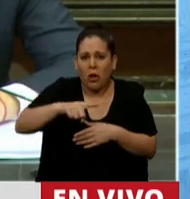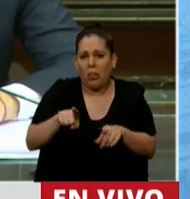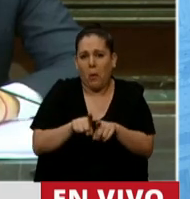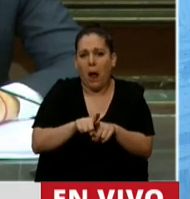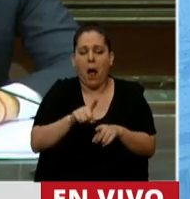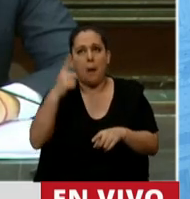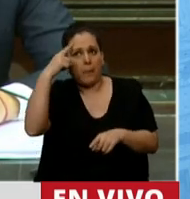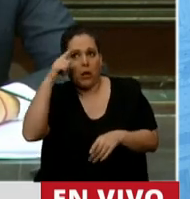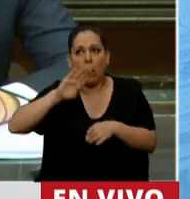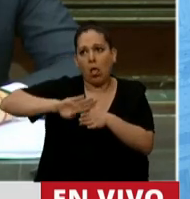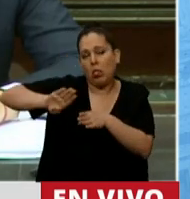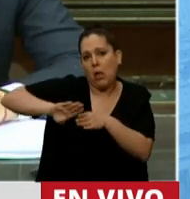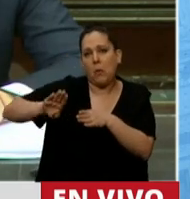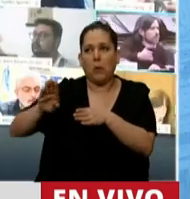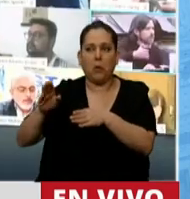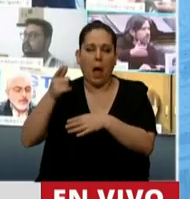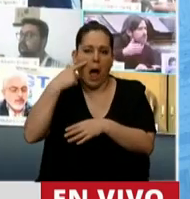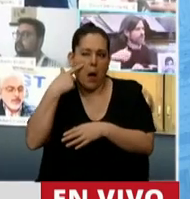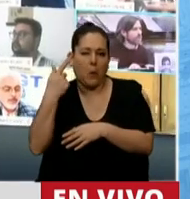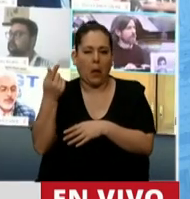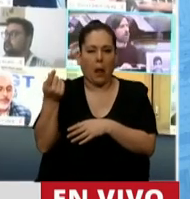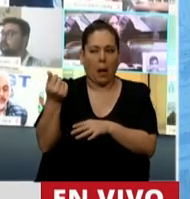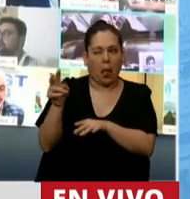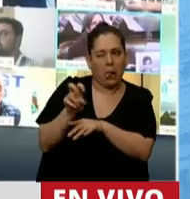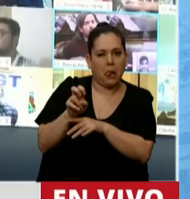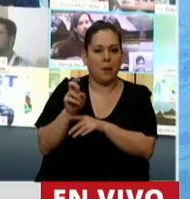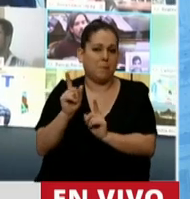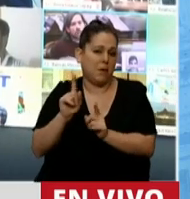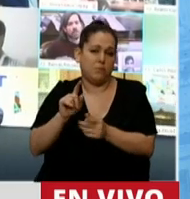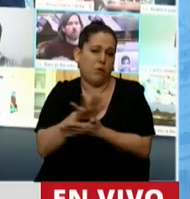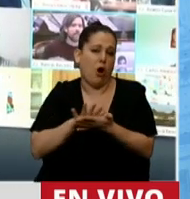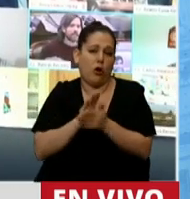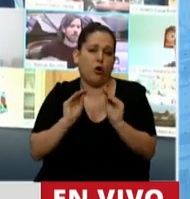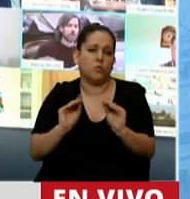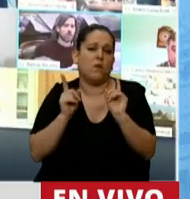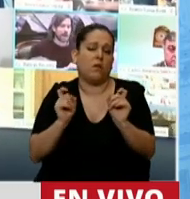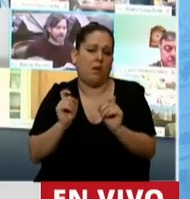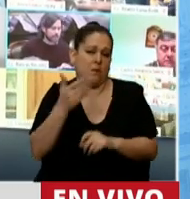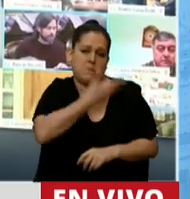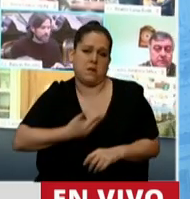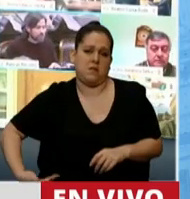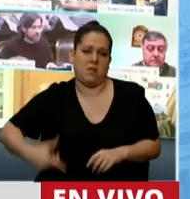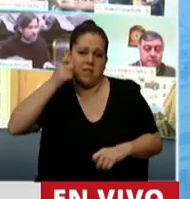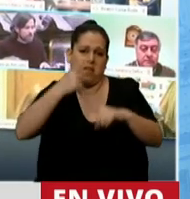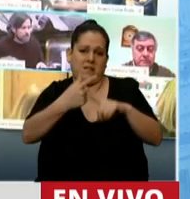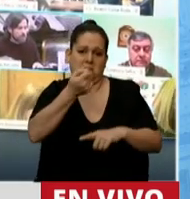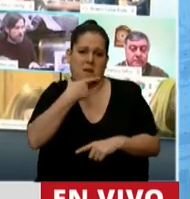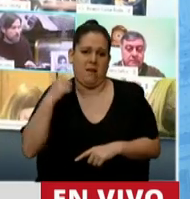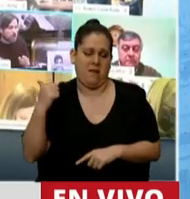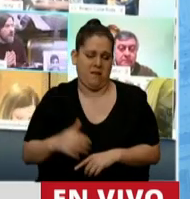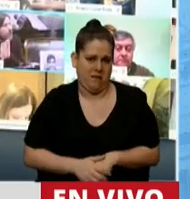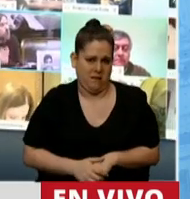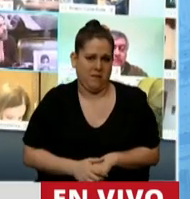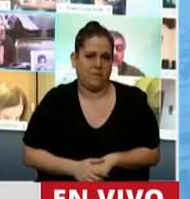especuladores, ¿no? Se beneficiaron con la deuda fraudulenta del gobierno de Macri. Entonces, digo, no tuvieron la misma suerte los